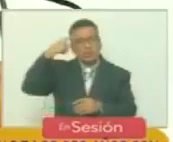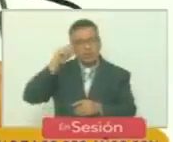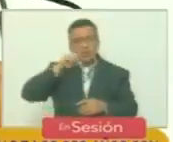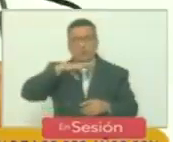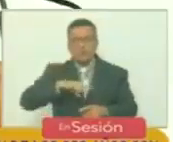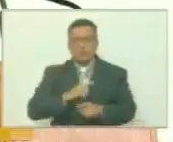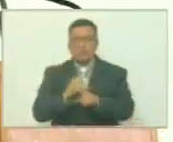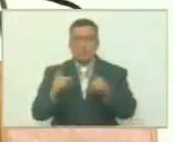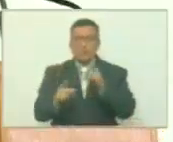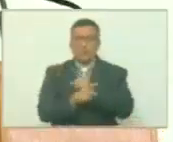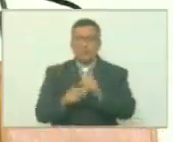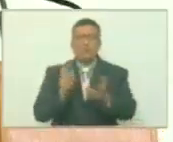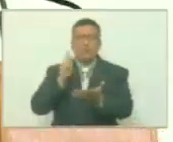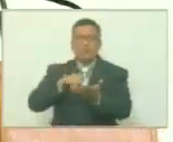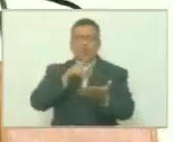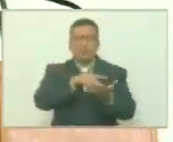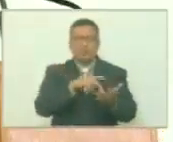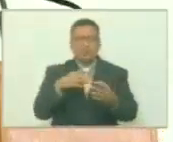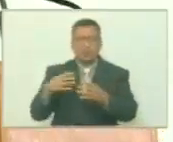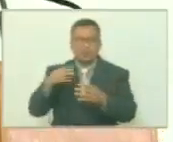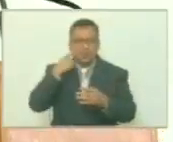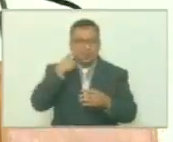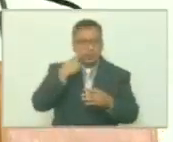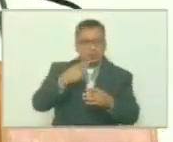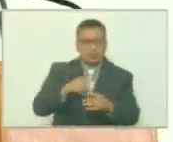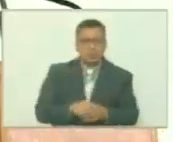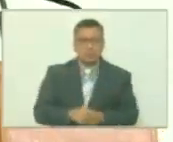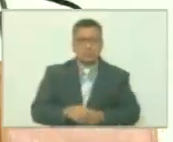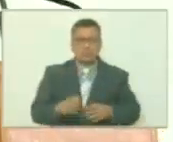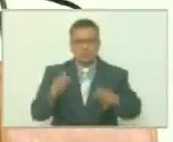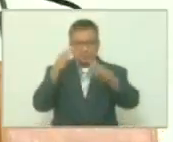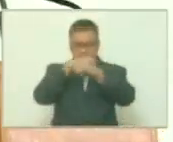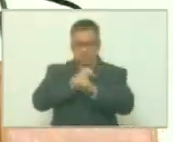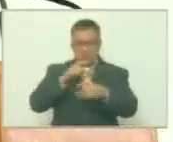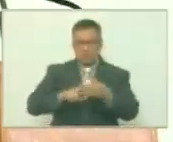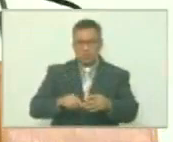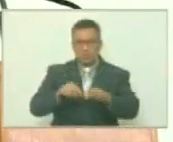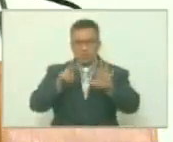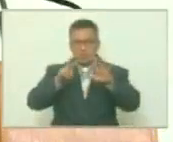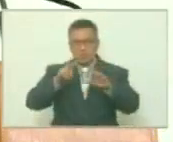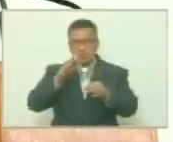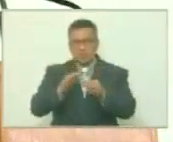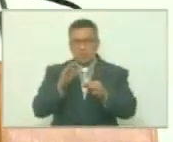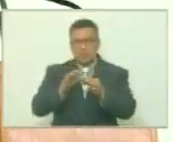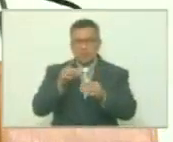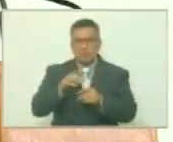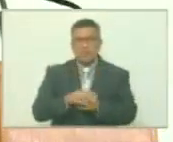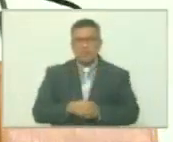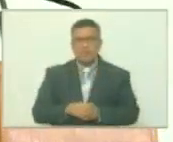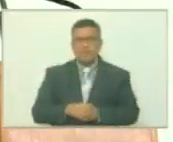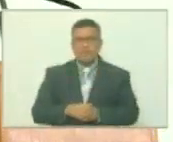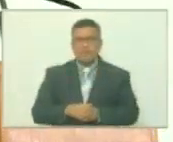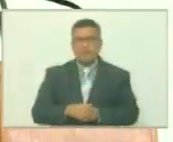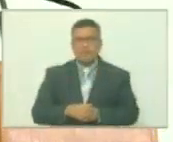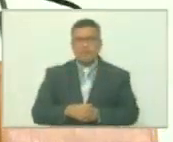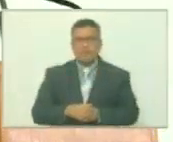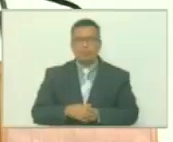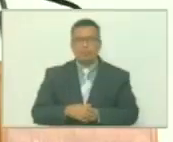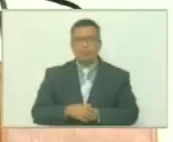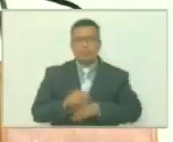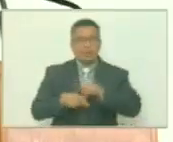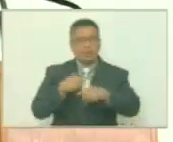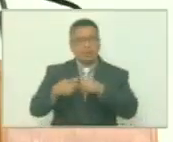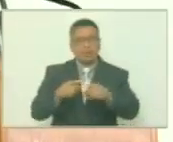revés de su participación en la conspiración de la noche septembrina fue por